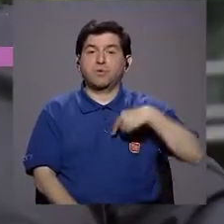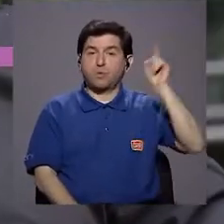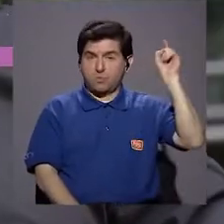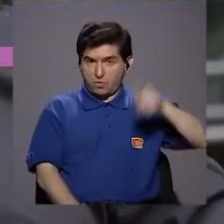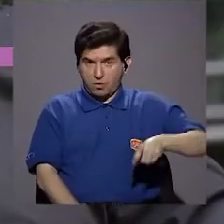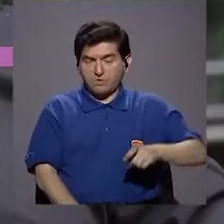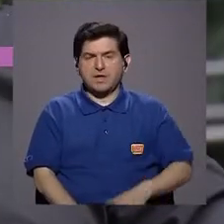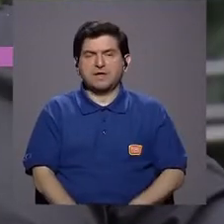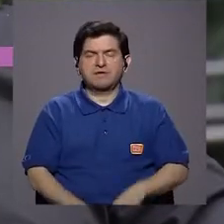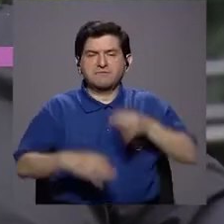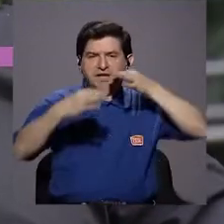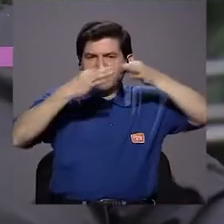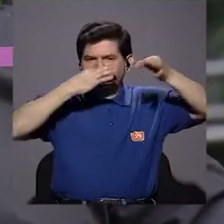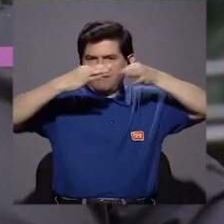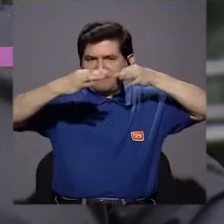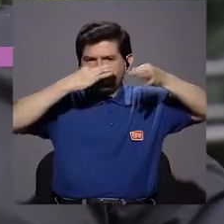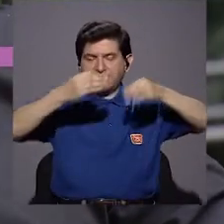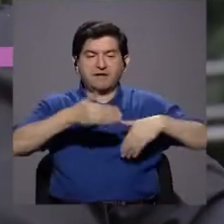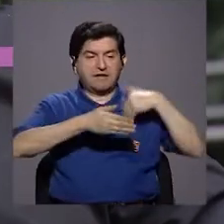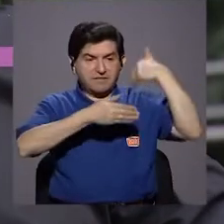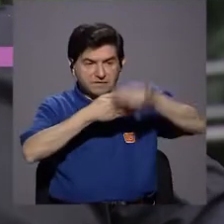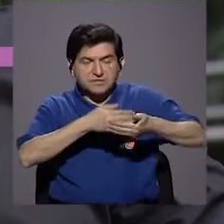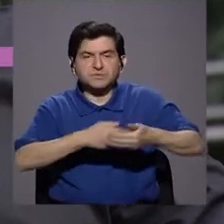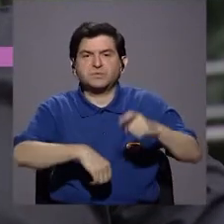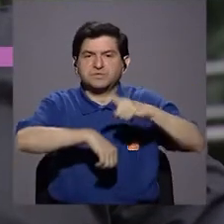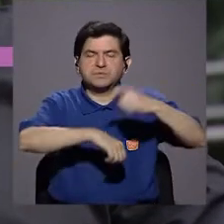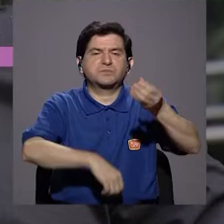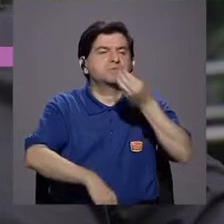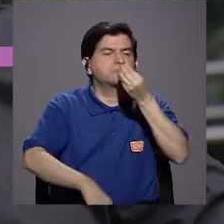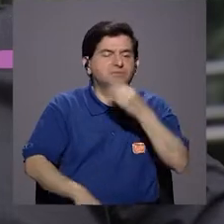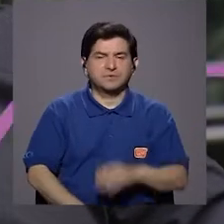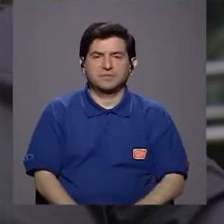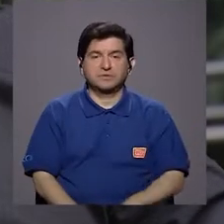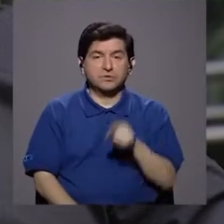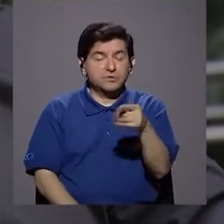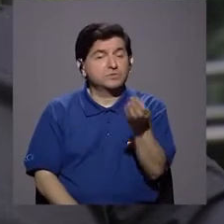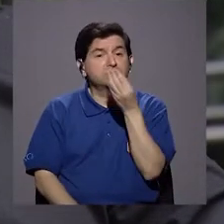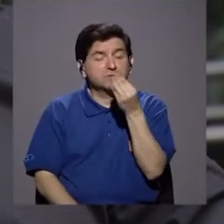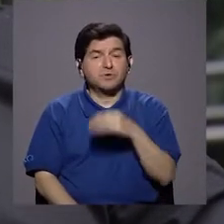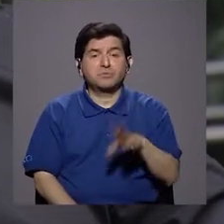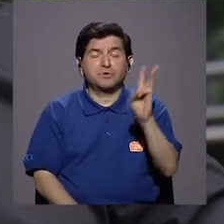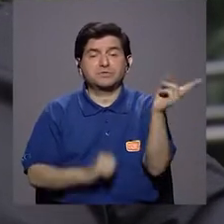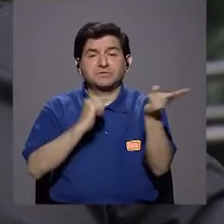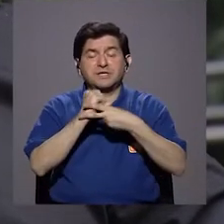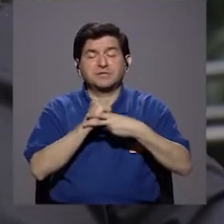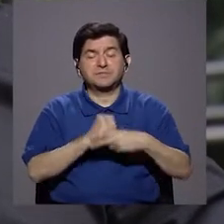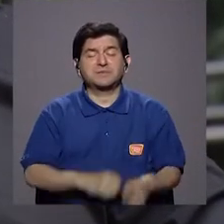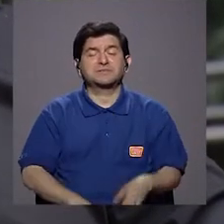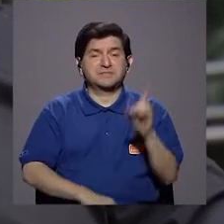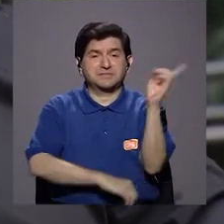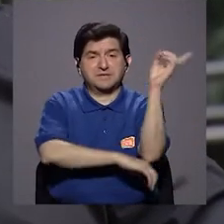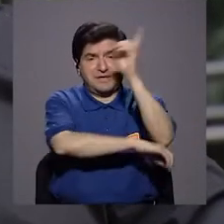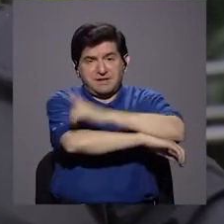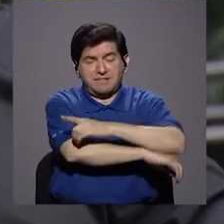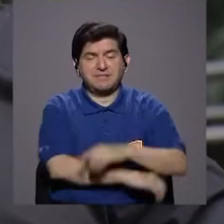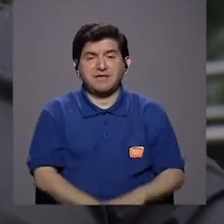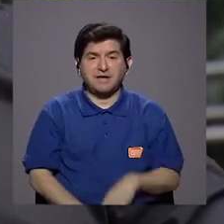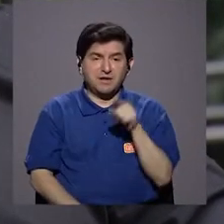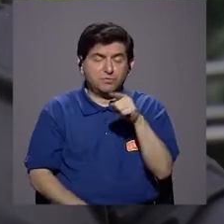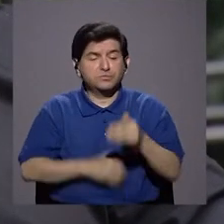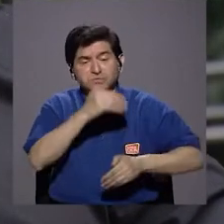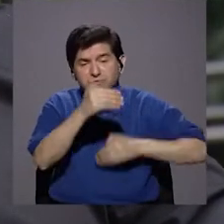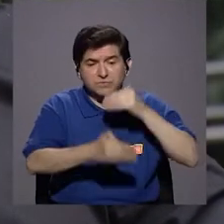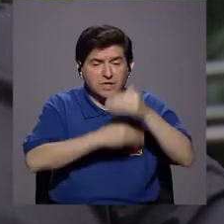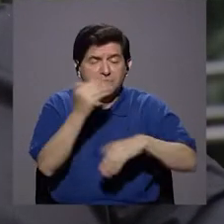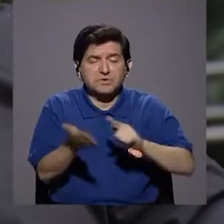Uno debiera de hilarse los dientes después de cada vez de que uno come. Si comiste seis veces en el día, debieras de